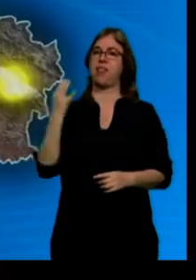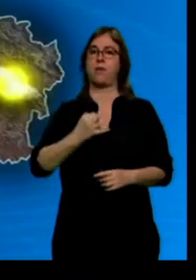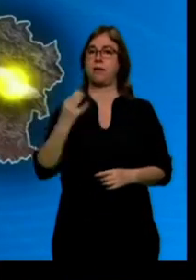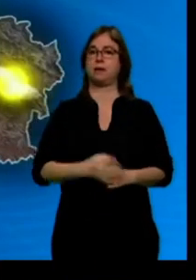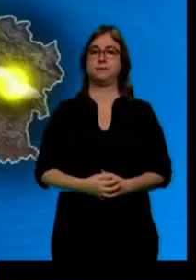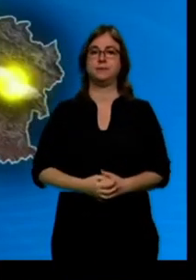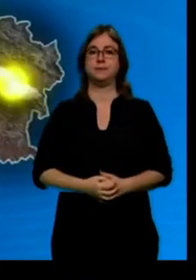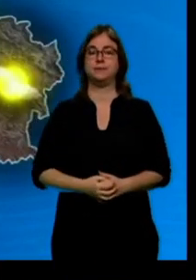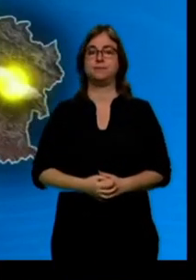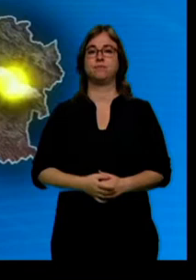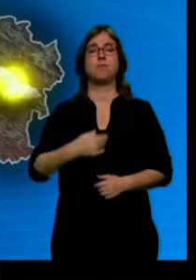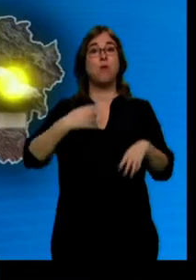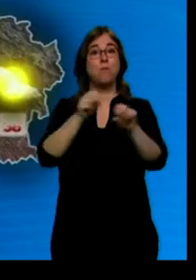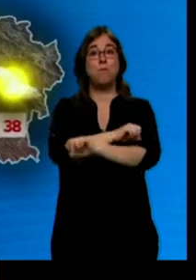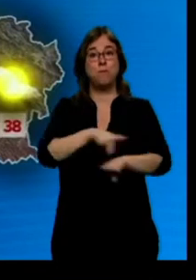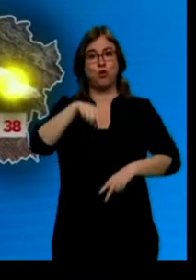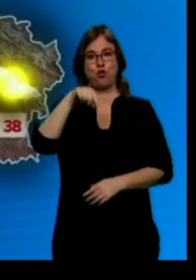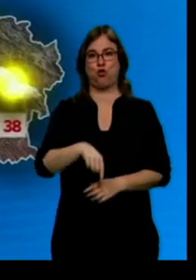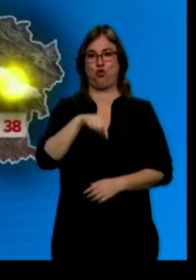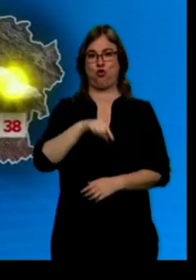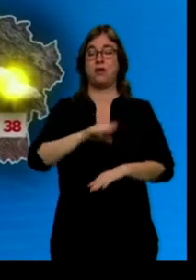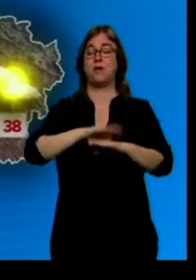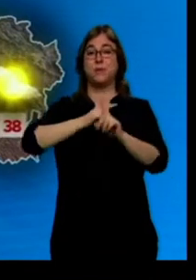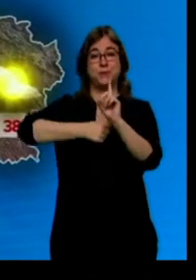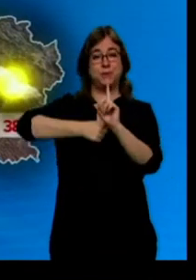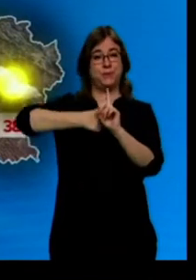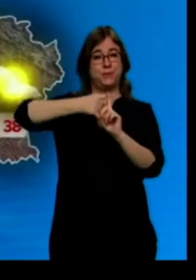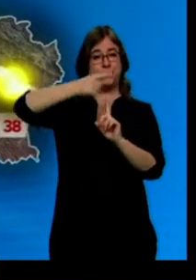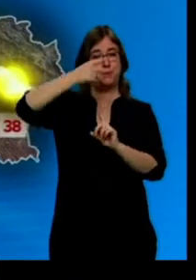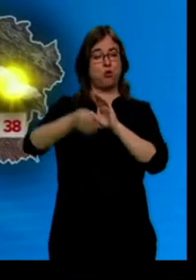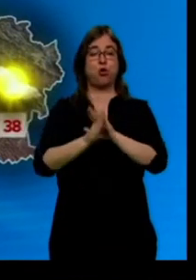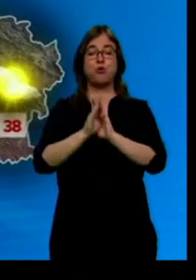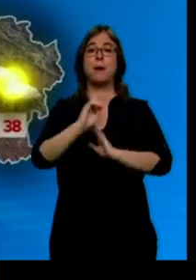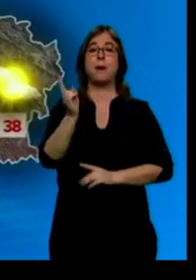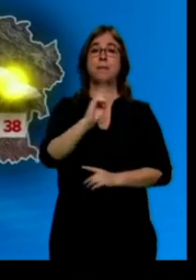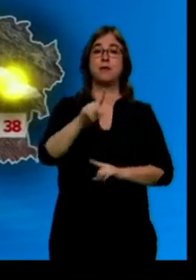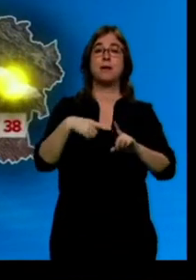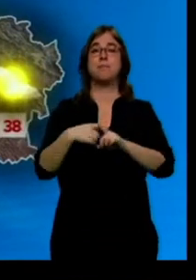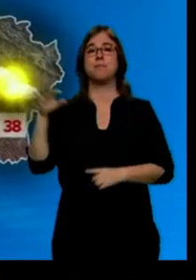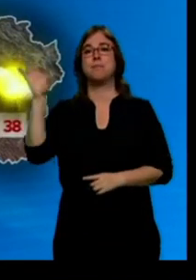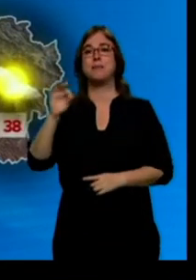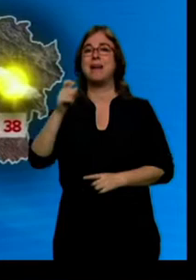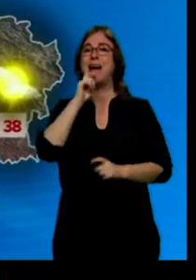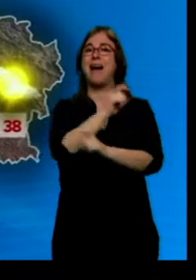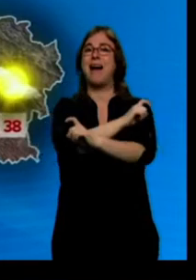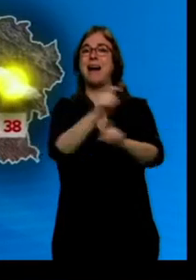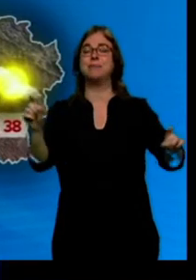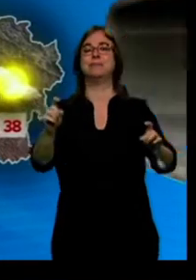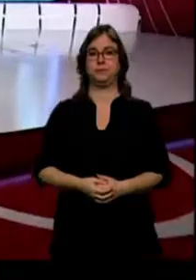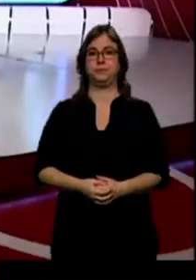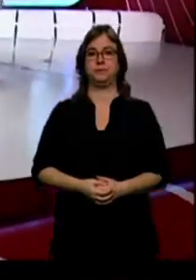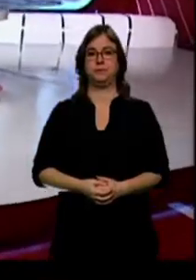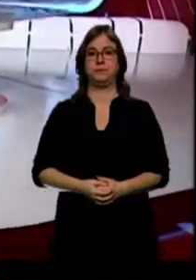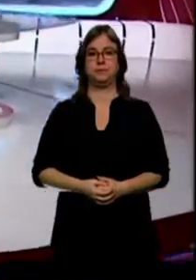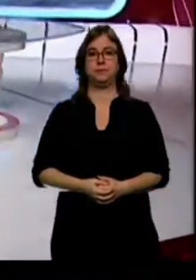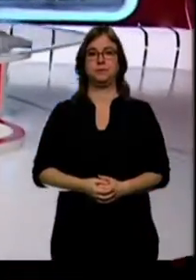Lo peor se espera para hoy, porque los termómetros van a seguir subiendo. En Valladolid y Palencia se ha activado el aviso naranja. Podrían alcanzarse los 40